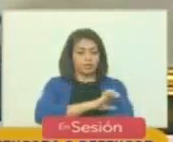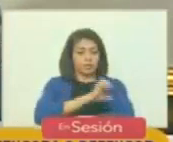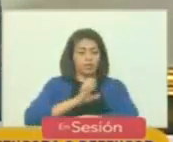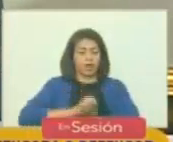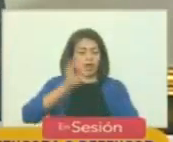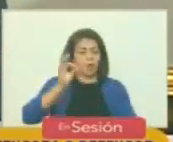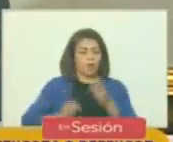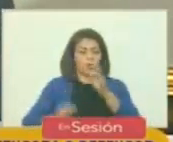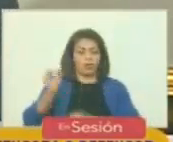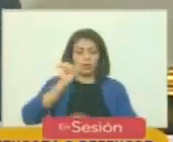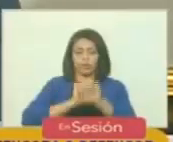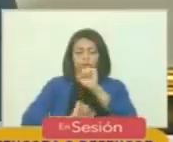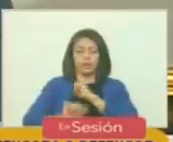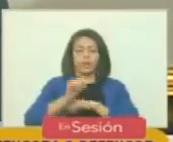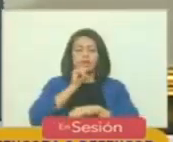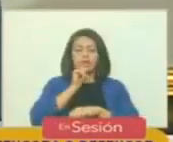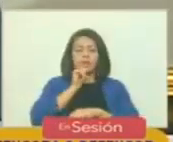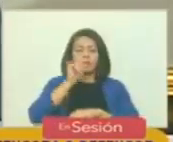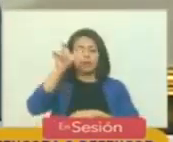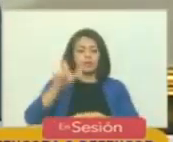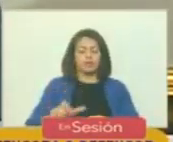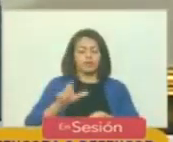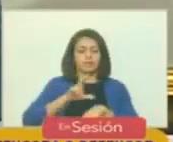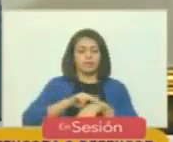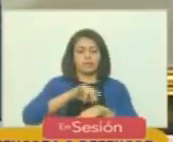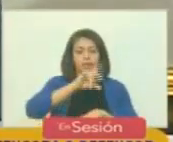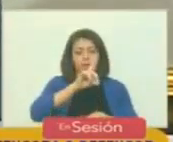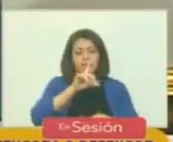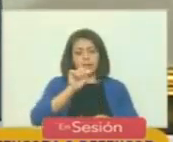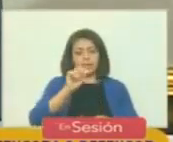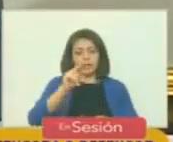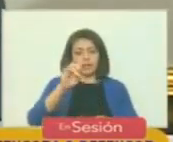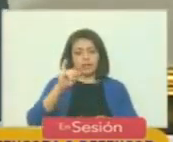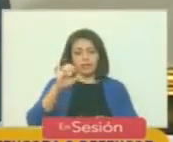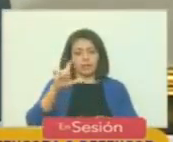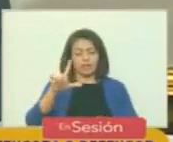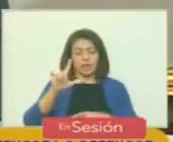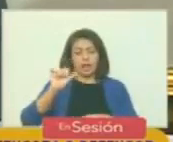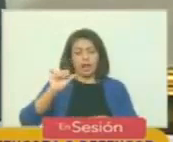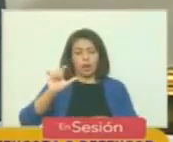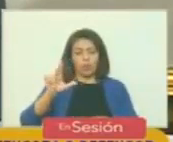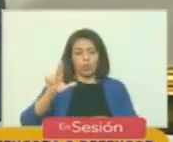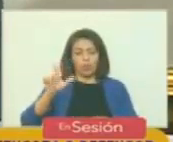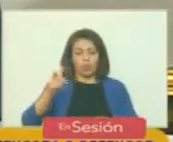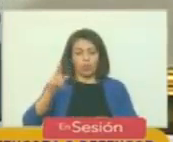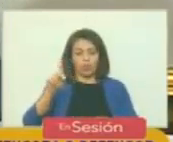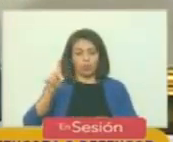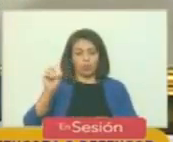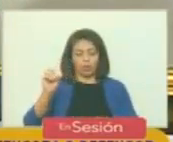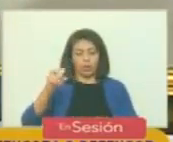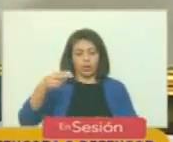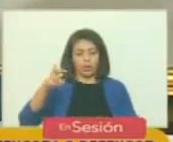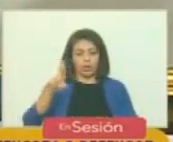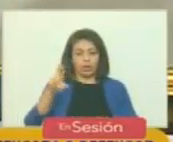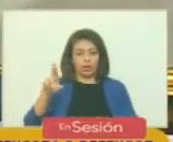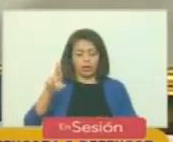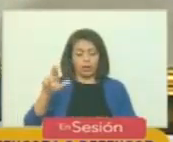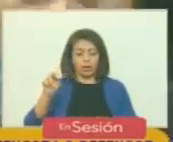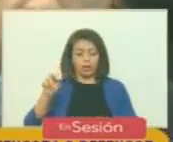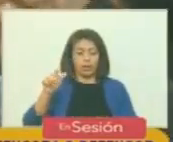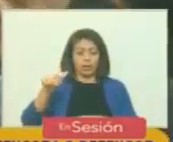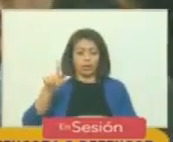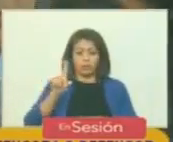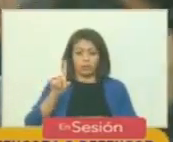abogado y como defensor, al doctor Daniel Augusto Ramírez Herrera. No